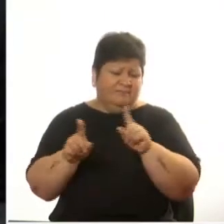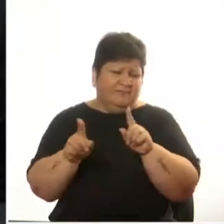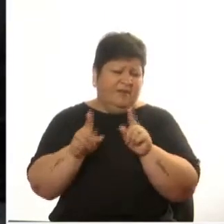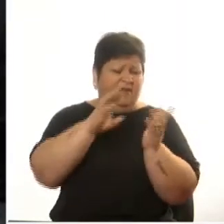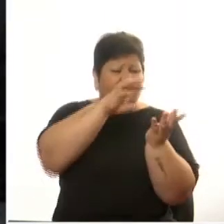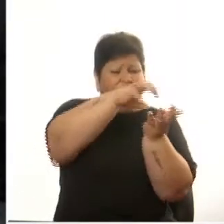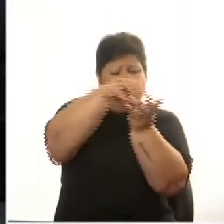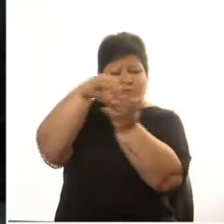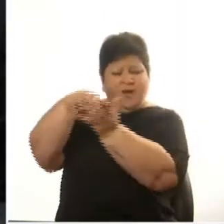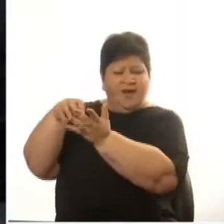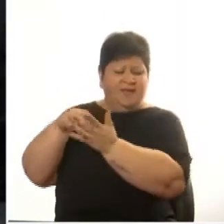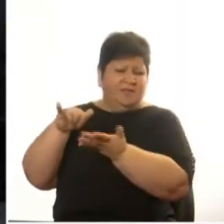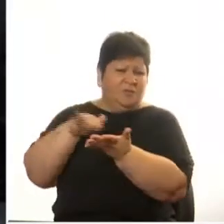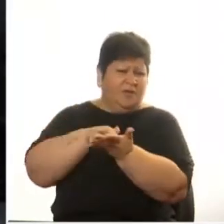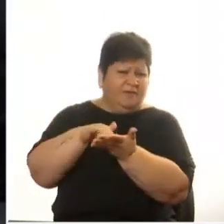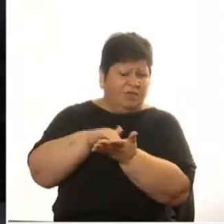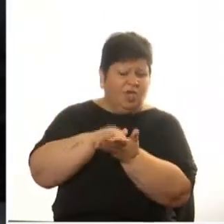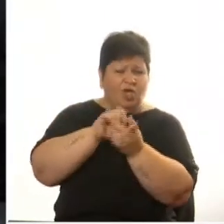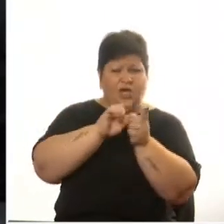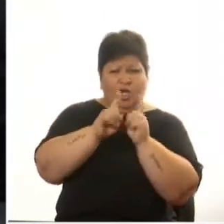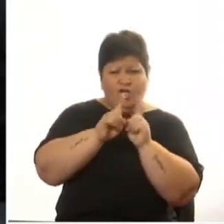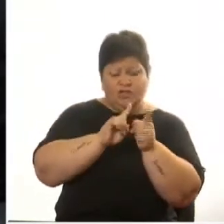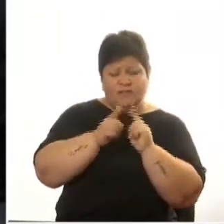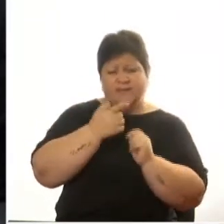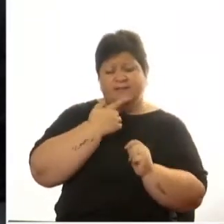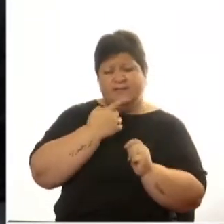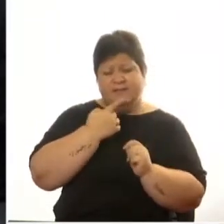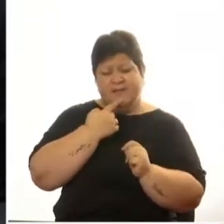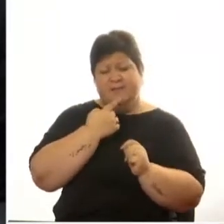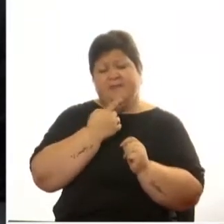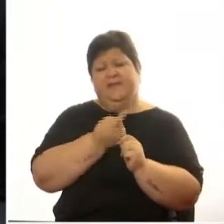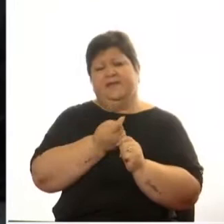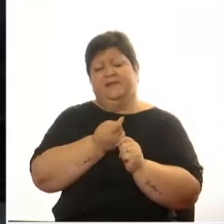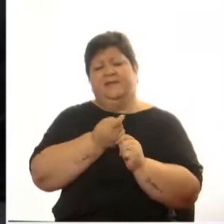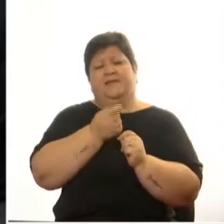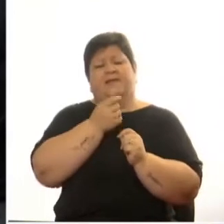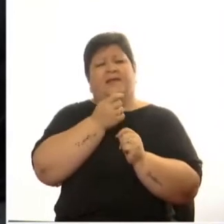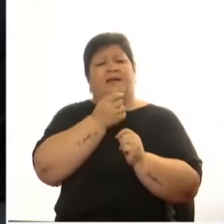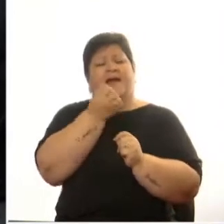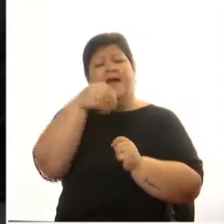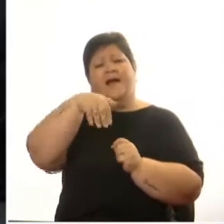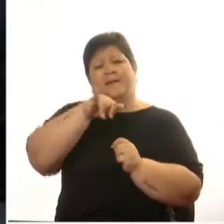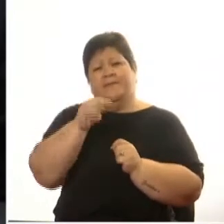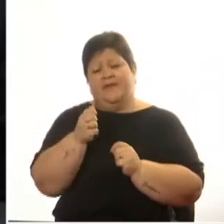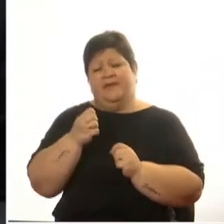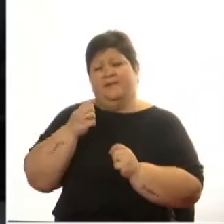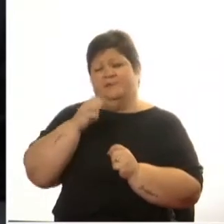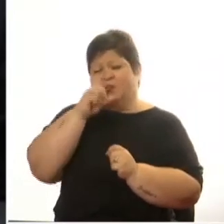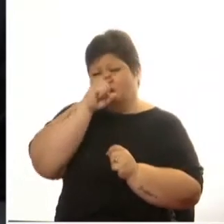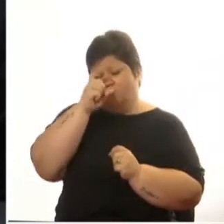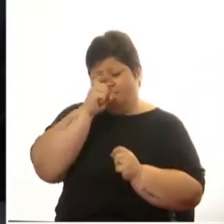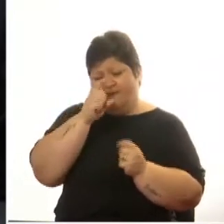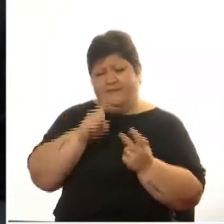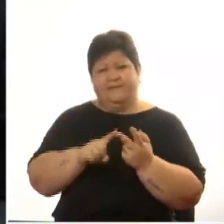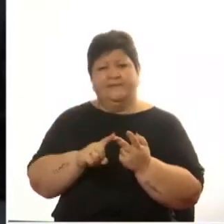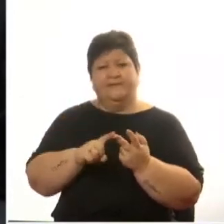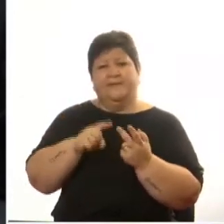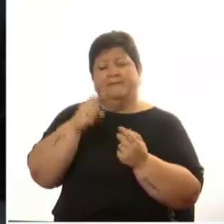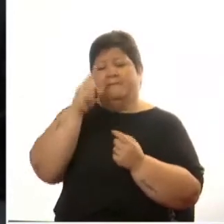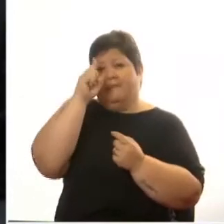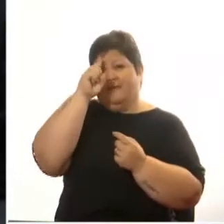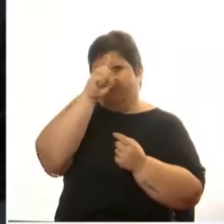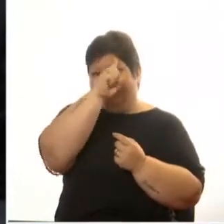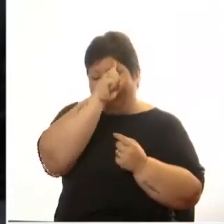Nueva York el 11M en Madrid la AMIA la Embajada de Israel en Buenos Aires David Fren